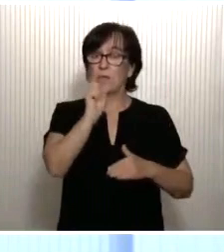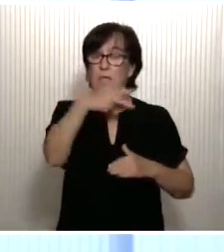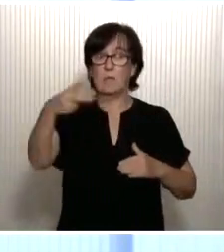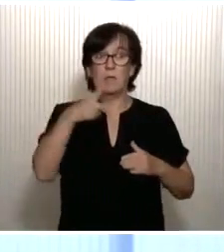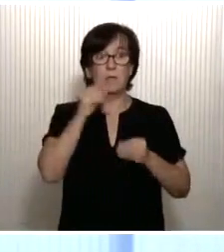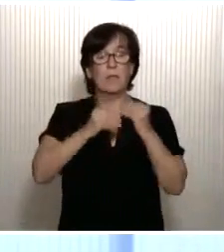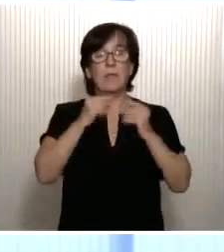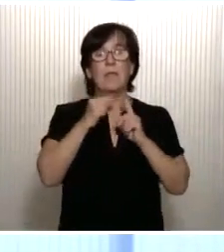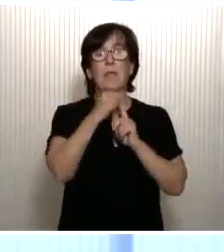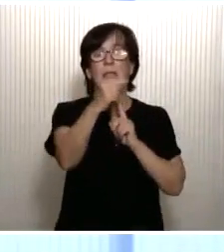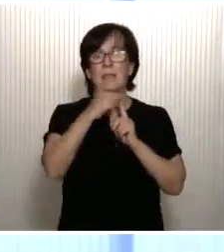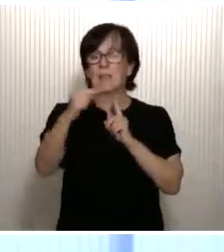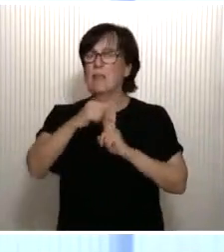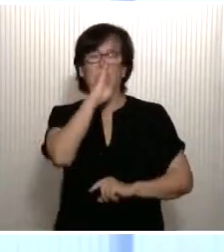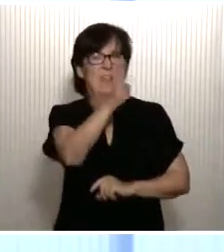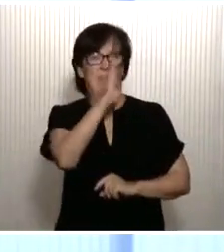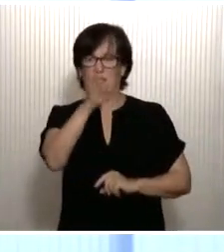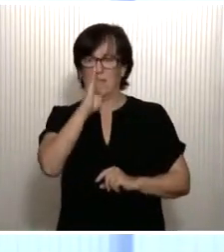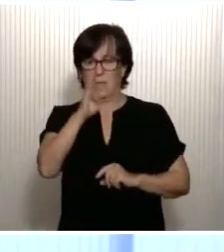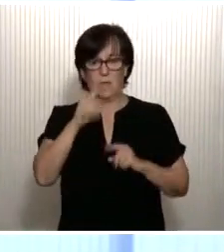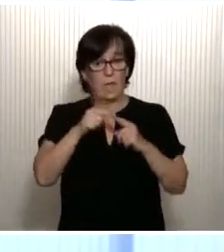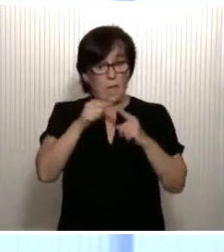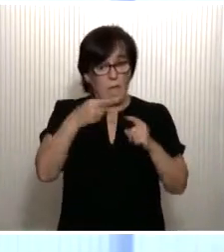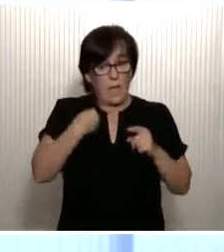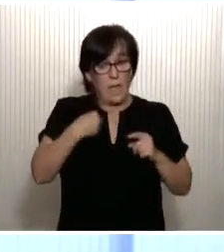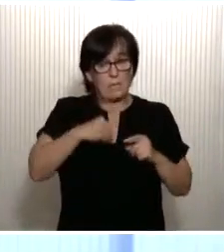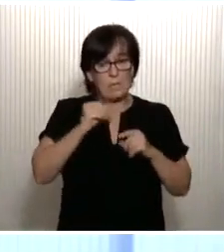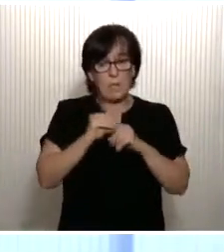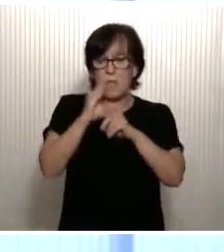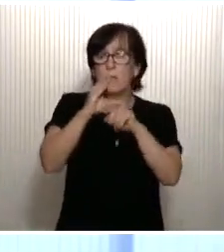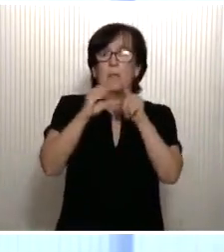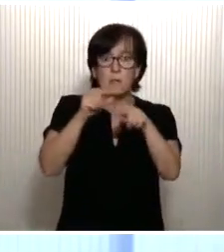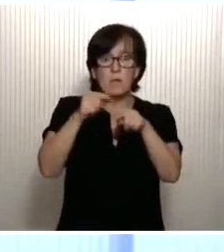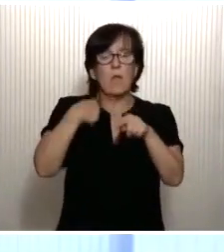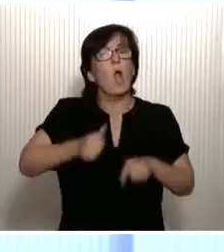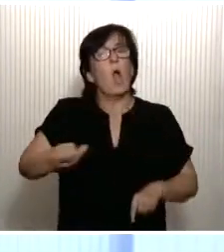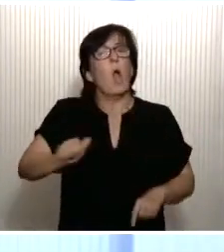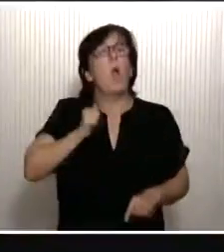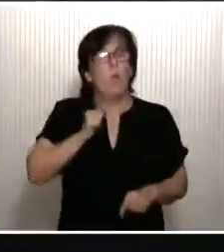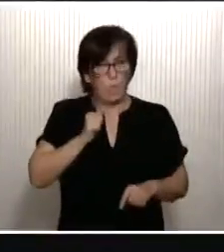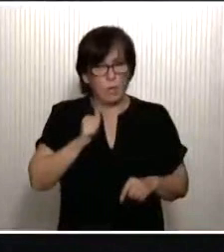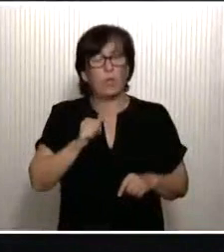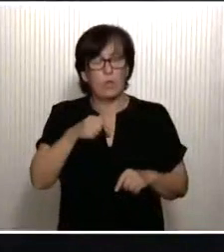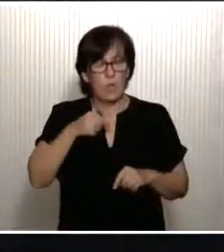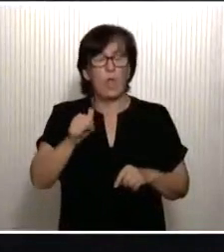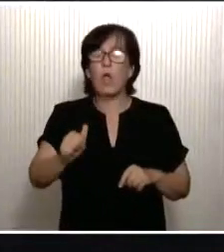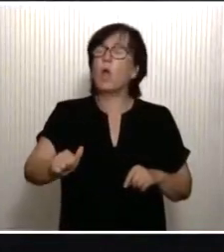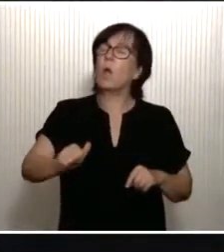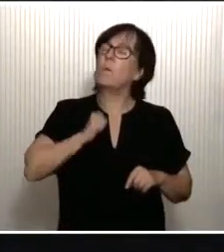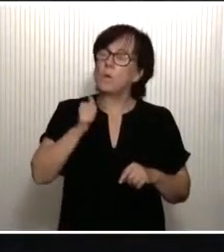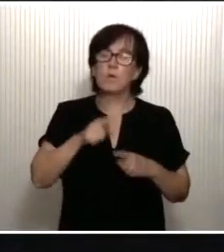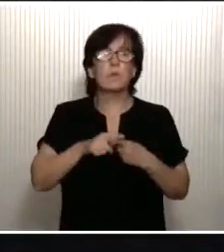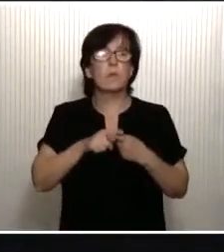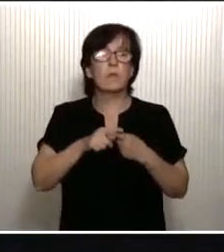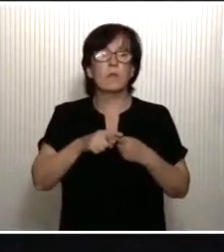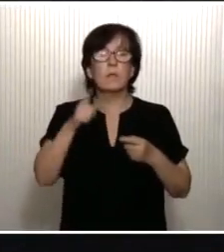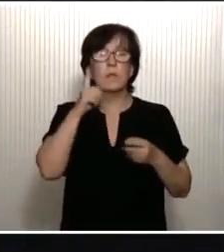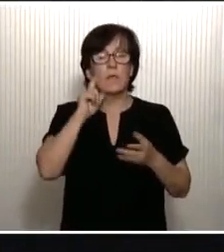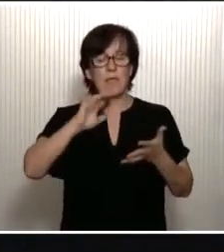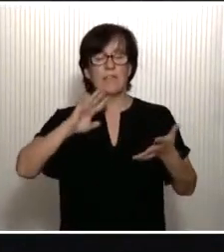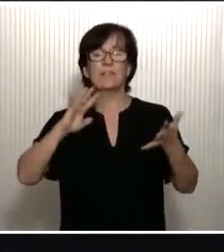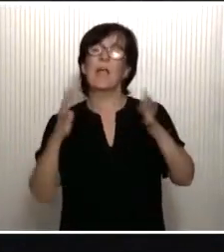en transferencias directas. Y ahí reside una enorme oportunidad, una enorme oportunidad de